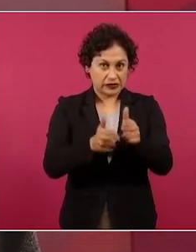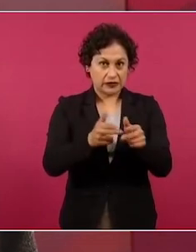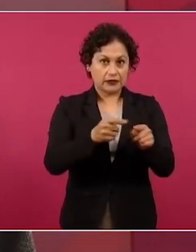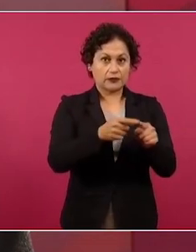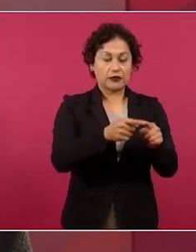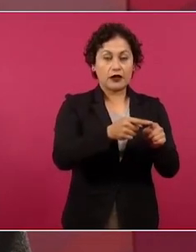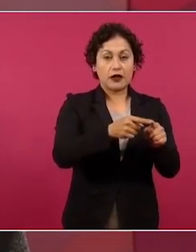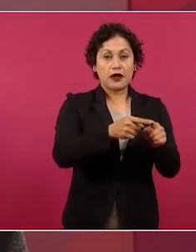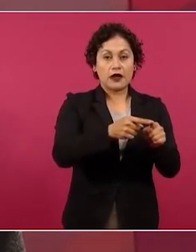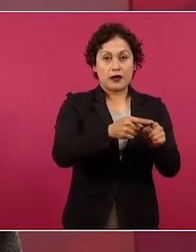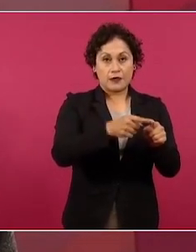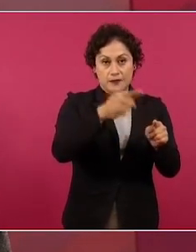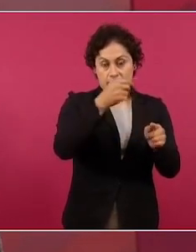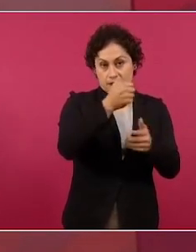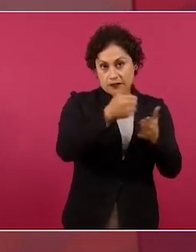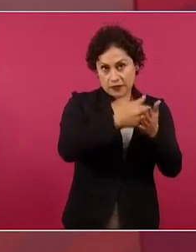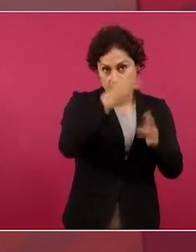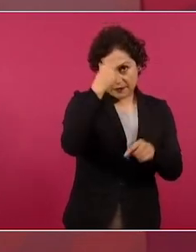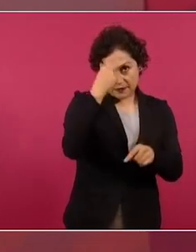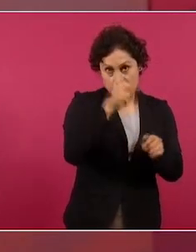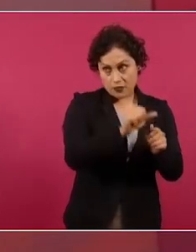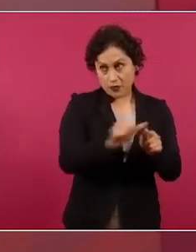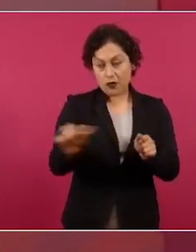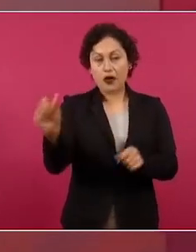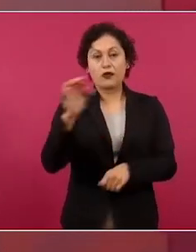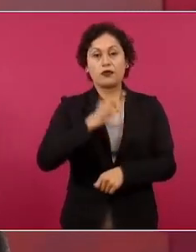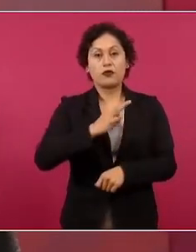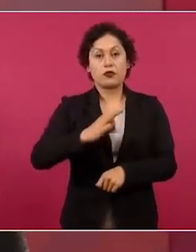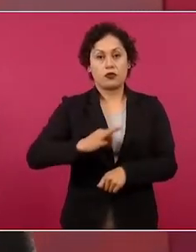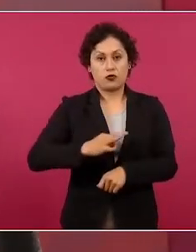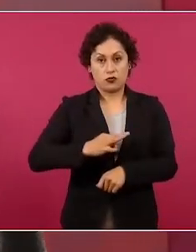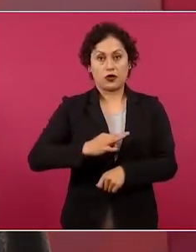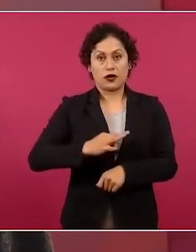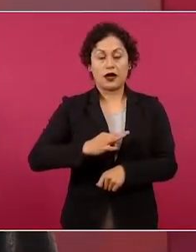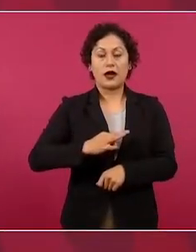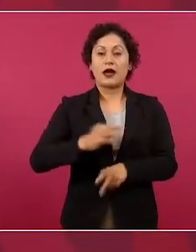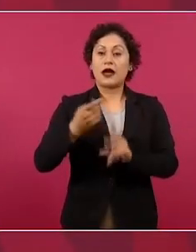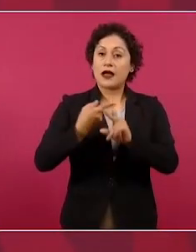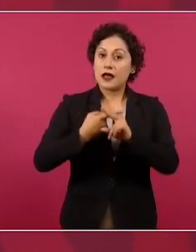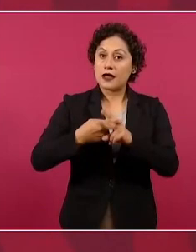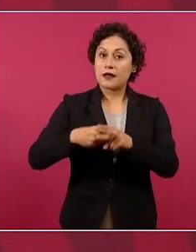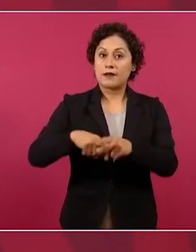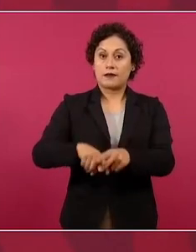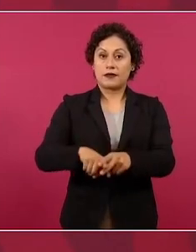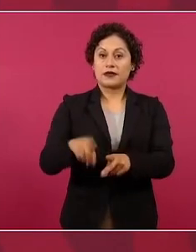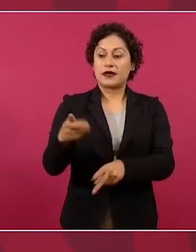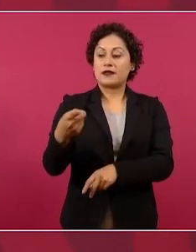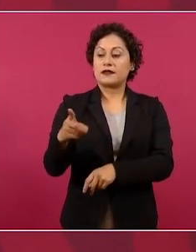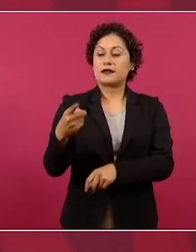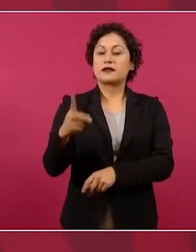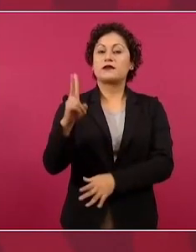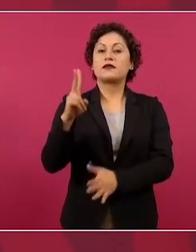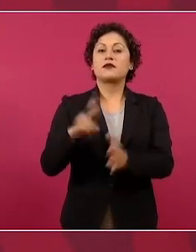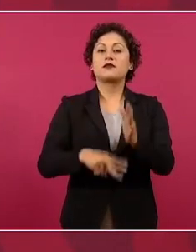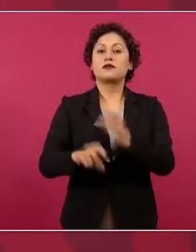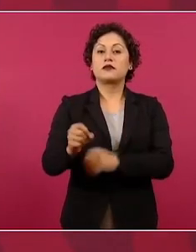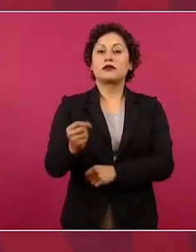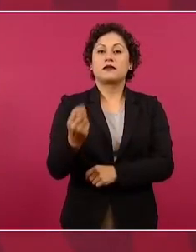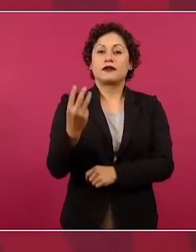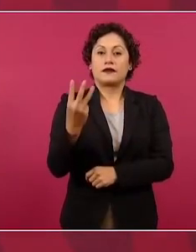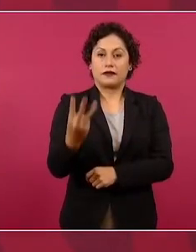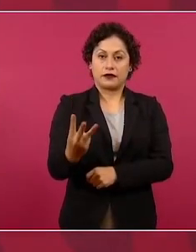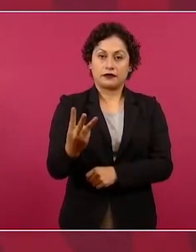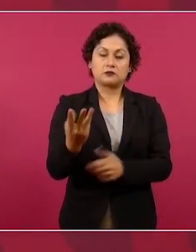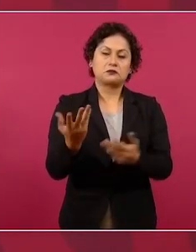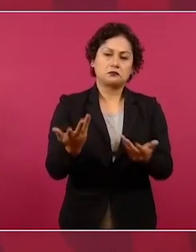-Toluca en diciembre del año próximo, es decir, en un año, vamos a